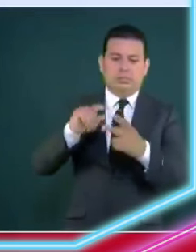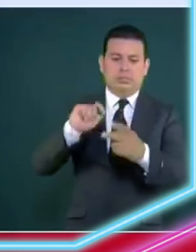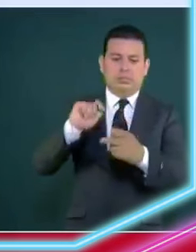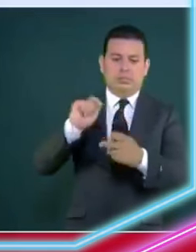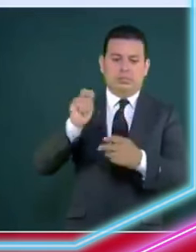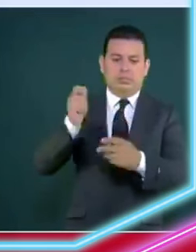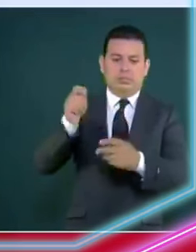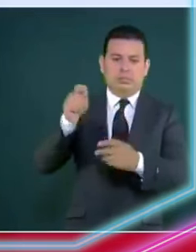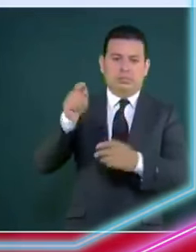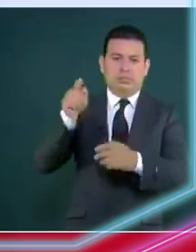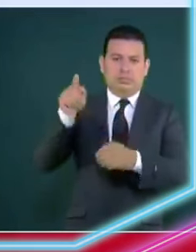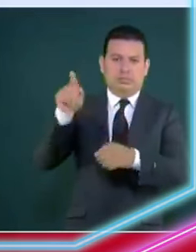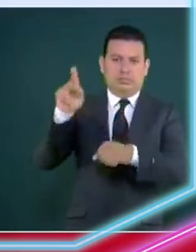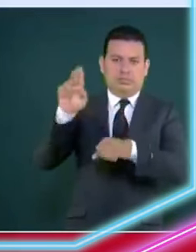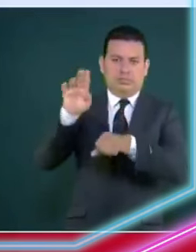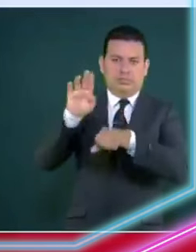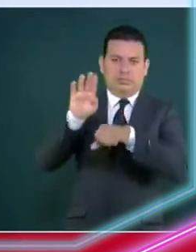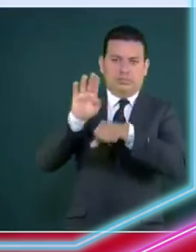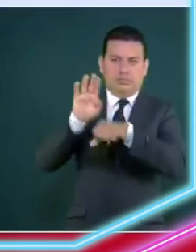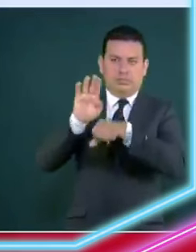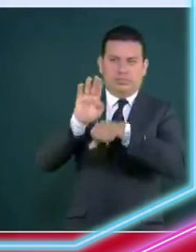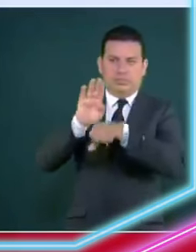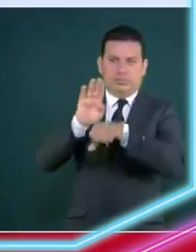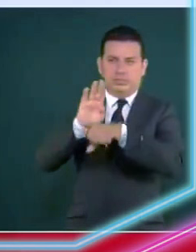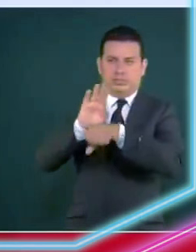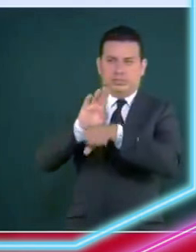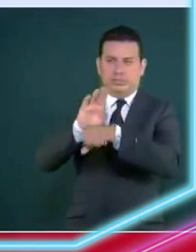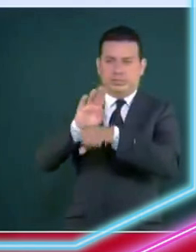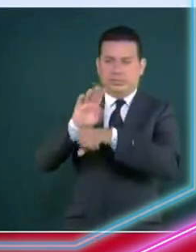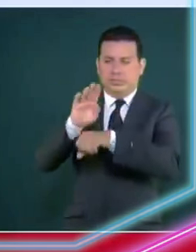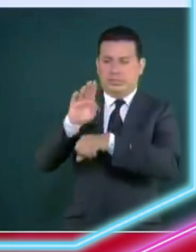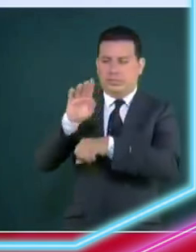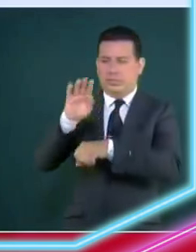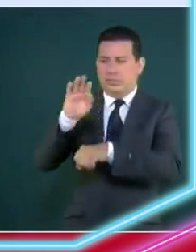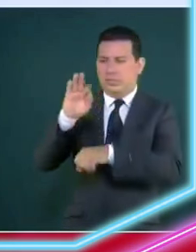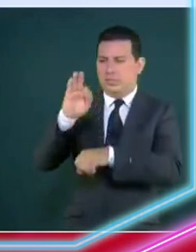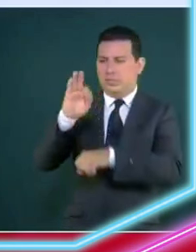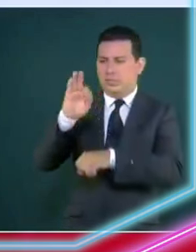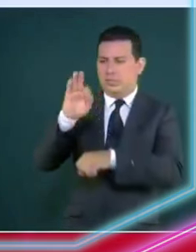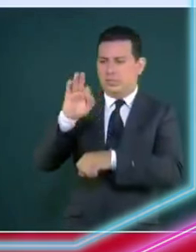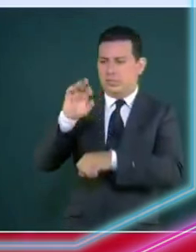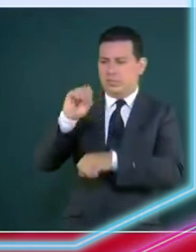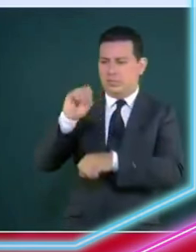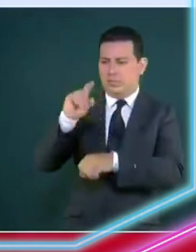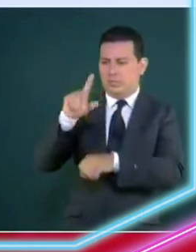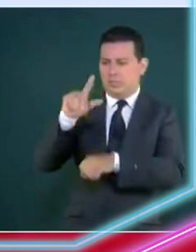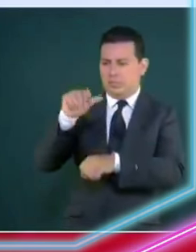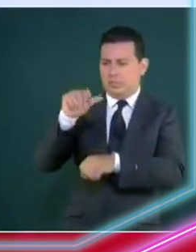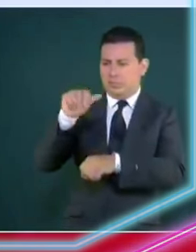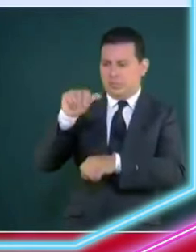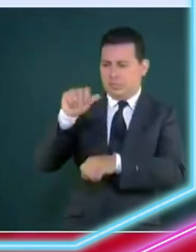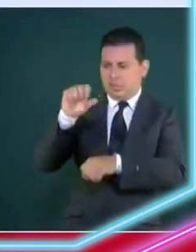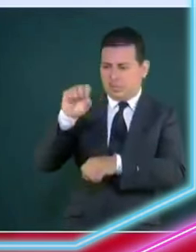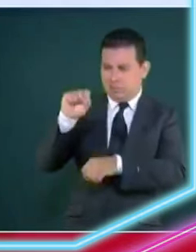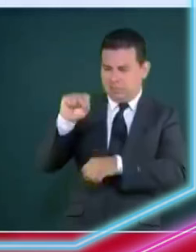regresate te doy dinero y te pones a trabajar en esta empresa y a dónde me voy a regresar al